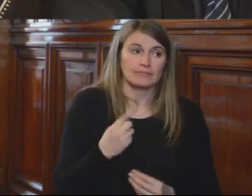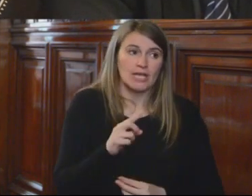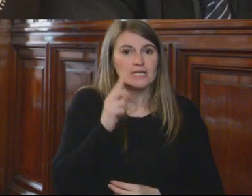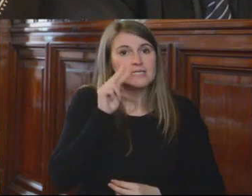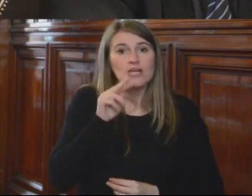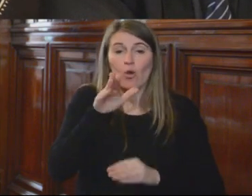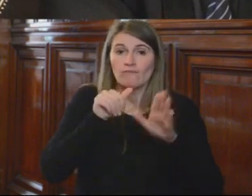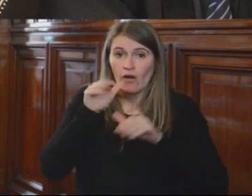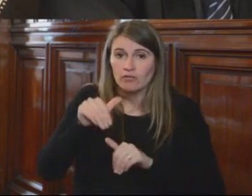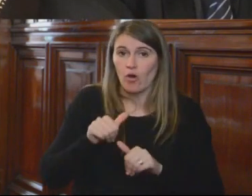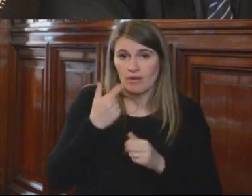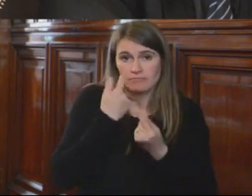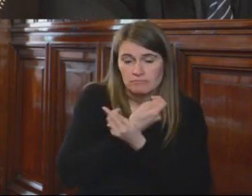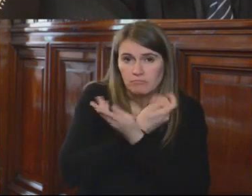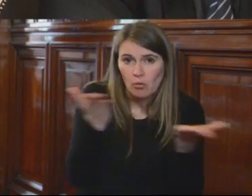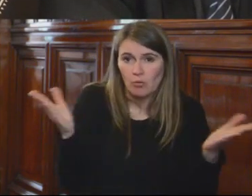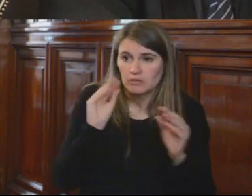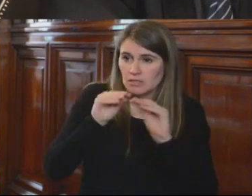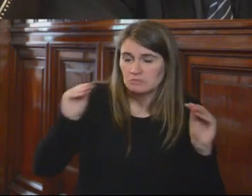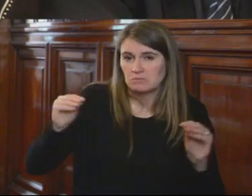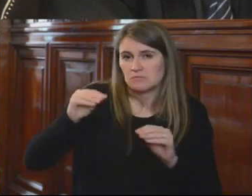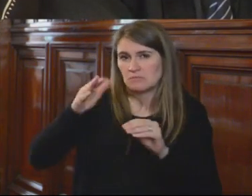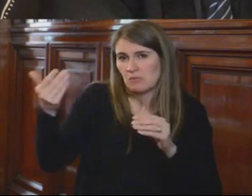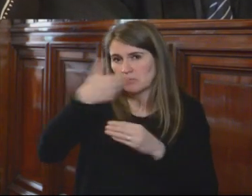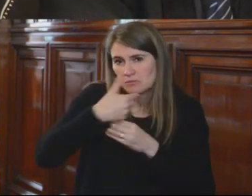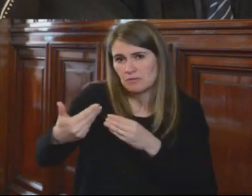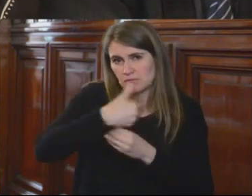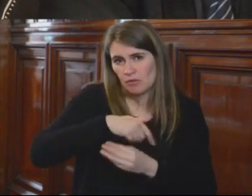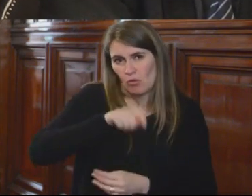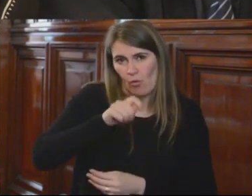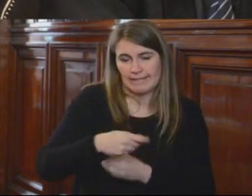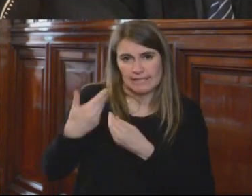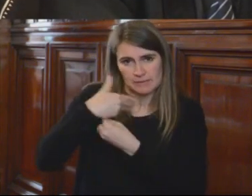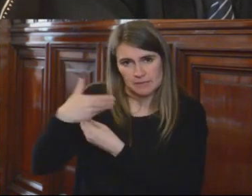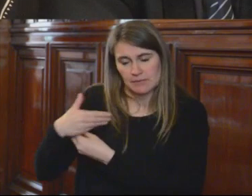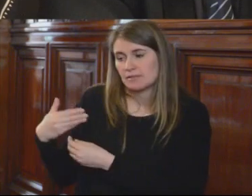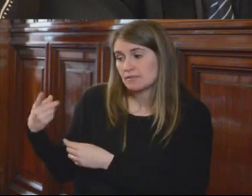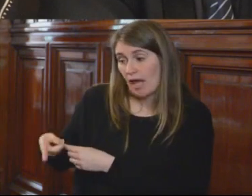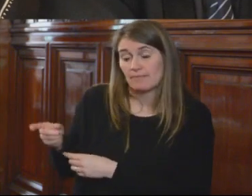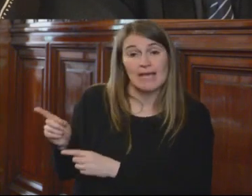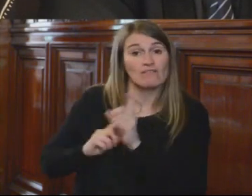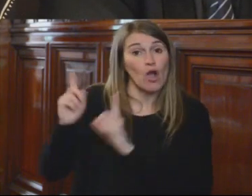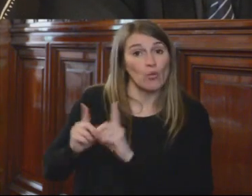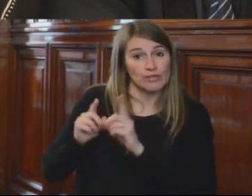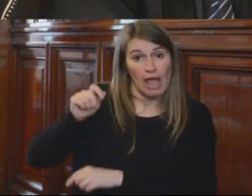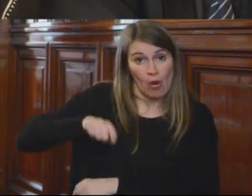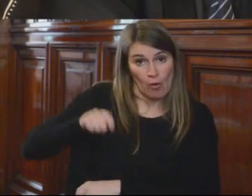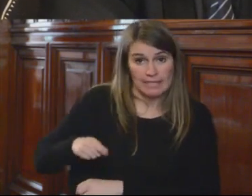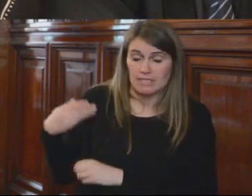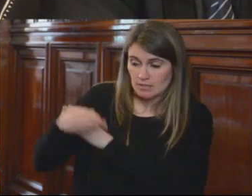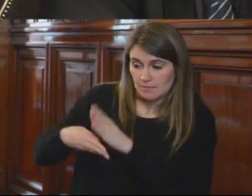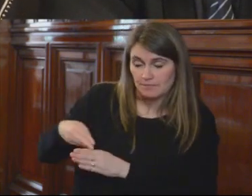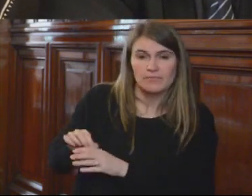convocatorias públicas en las que han ingresado jueces y también a través de la escuela de jueces. La escuela de jueces ha